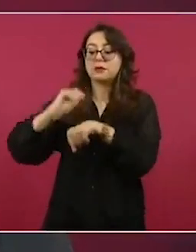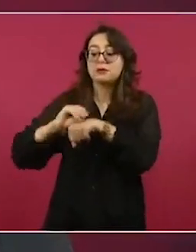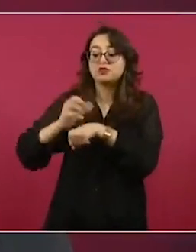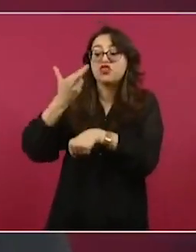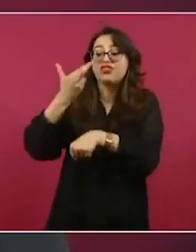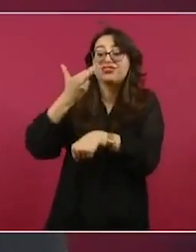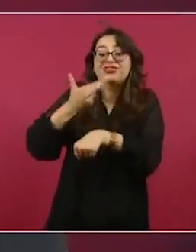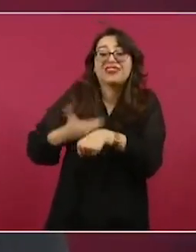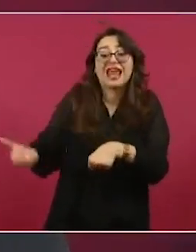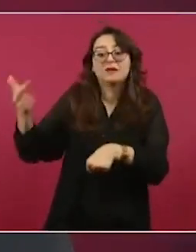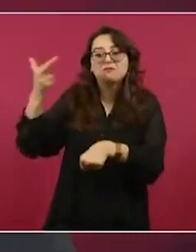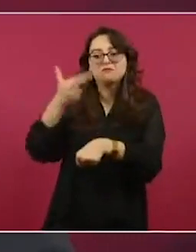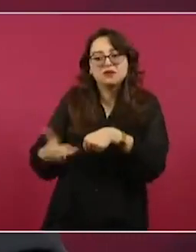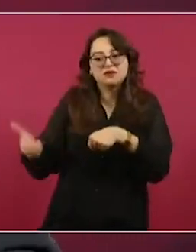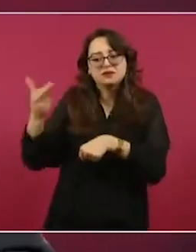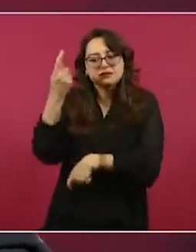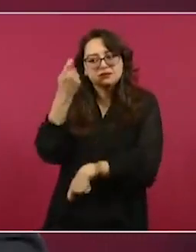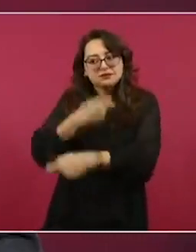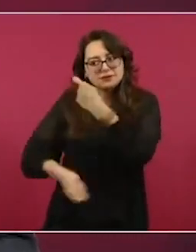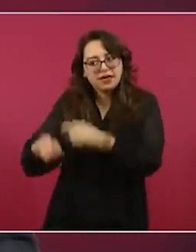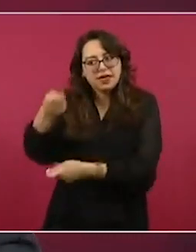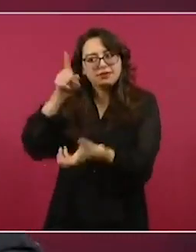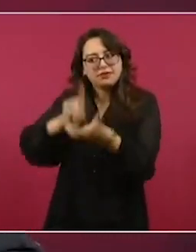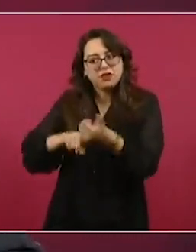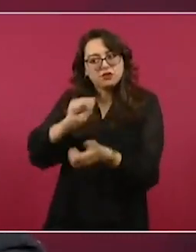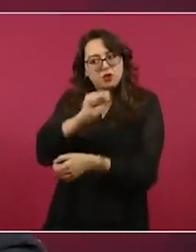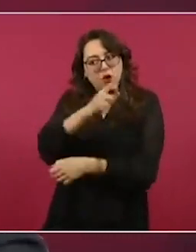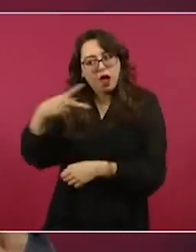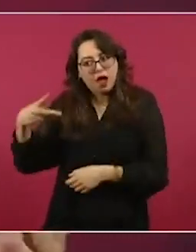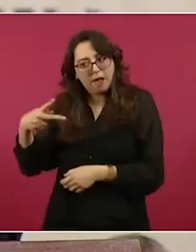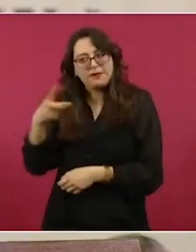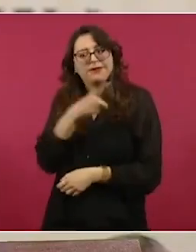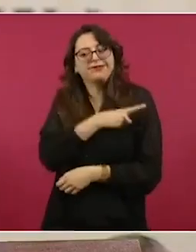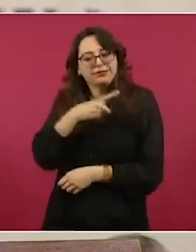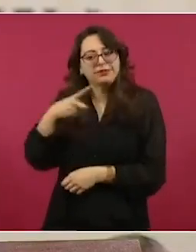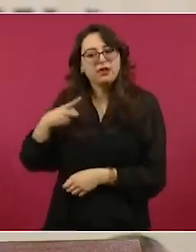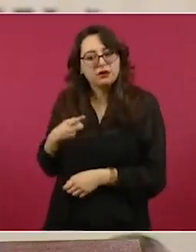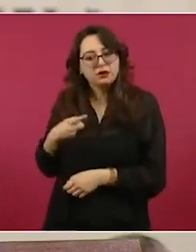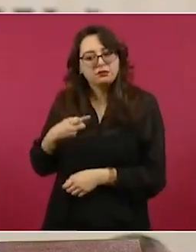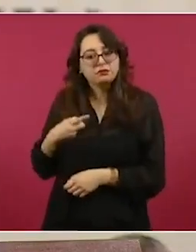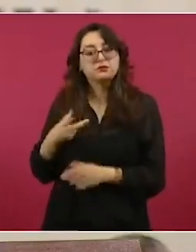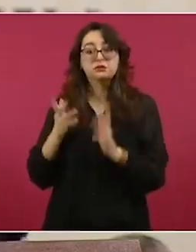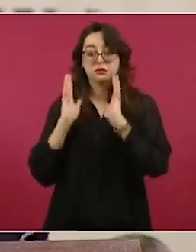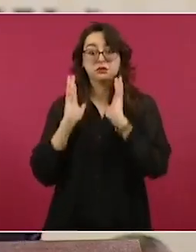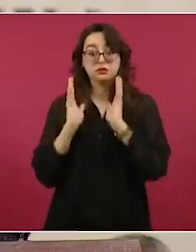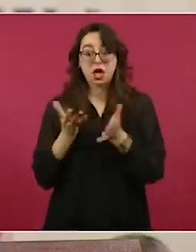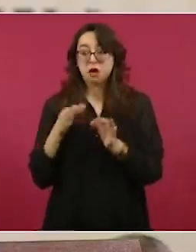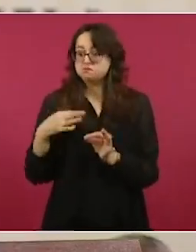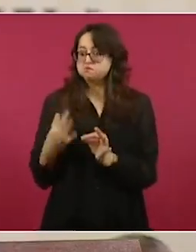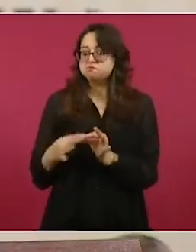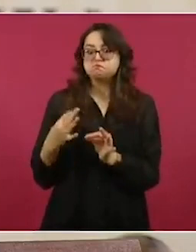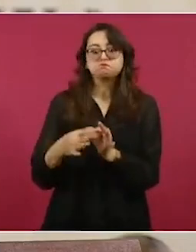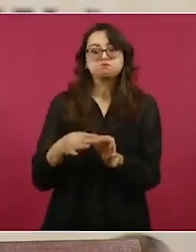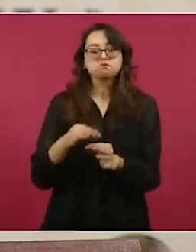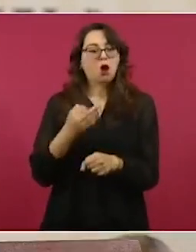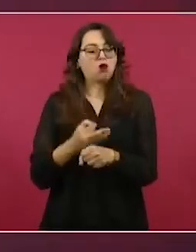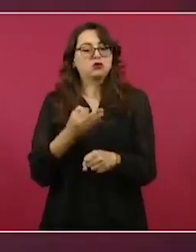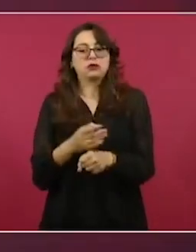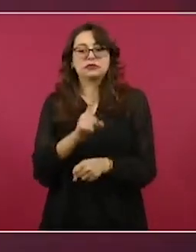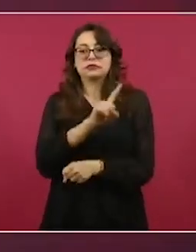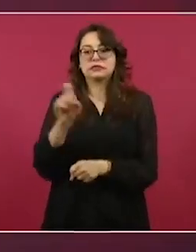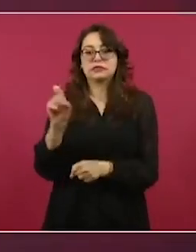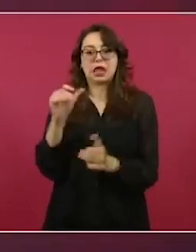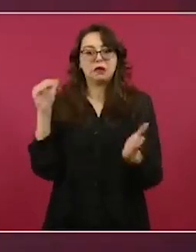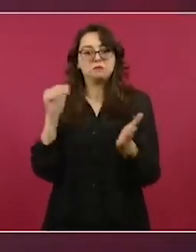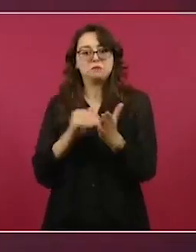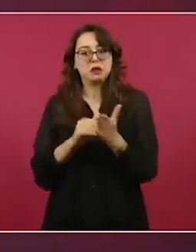procedimiento documentado por conducto de esta APP, llevan ya más de 100 mil, están cumpliendo. Se